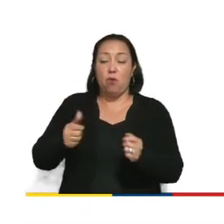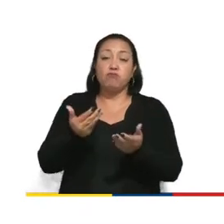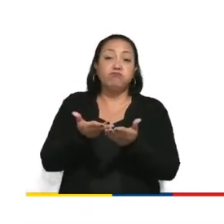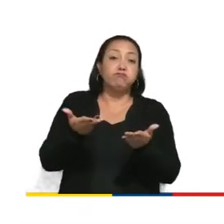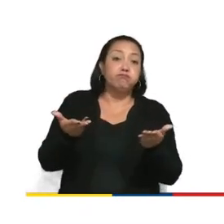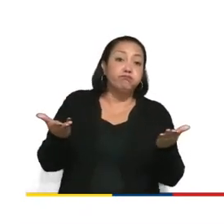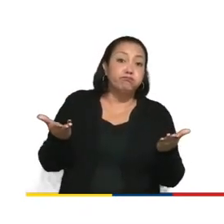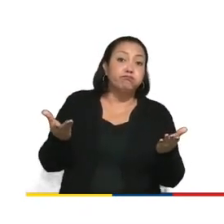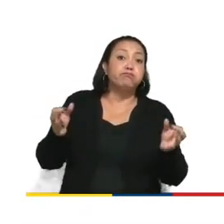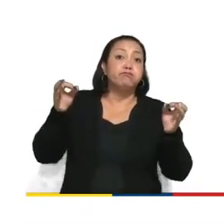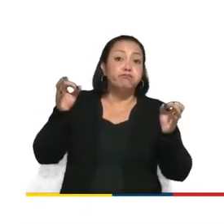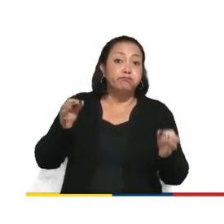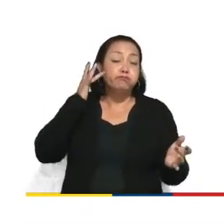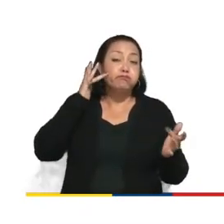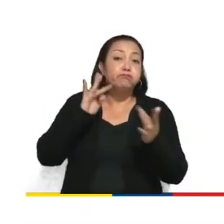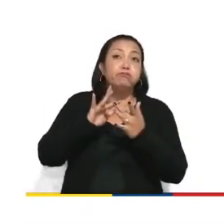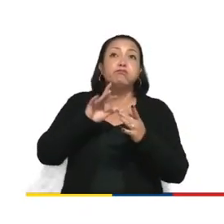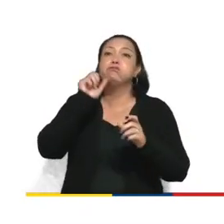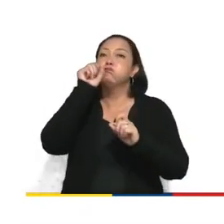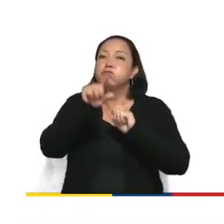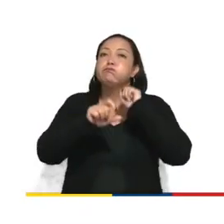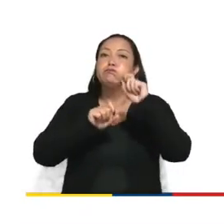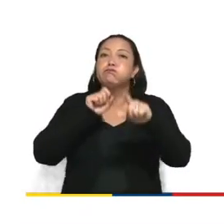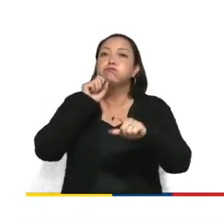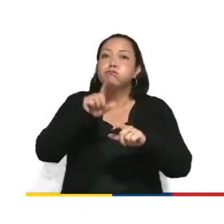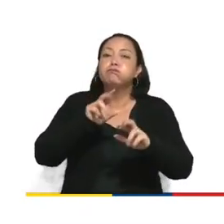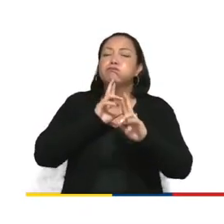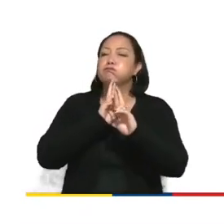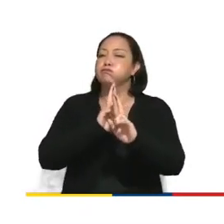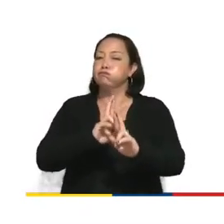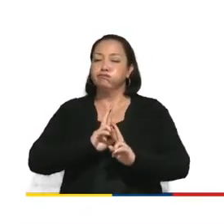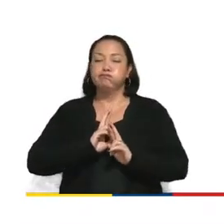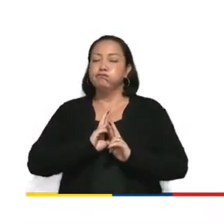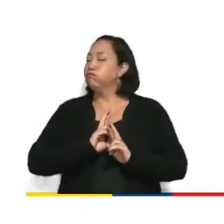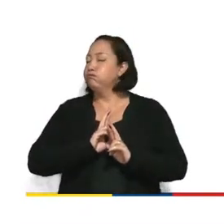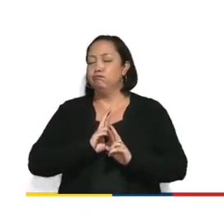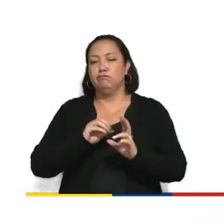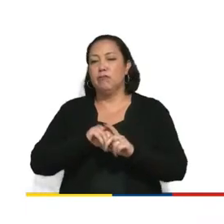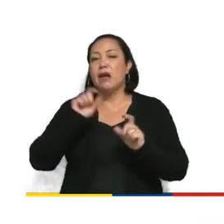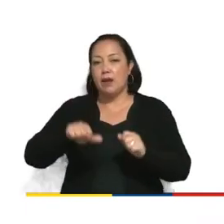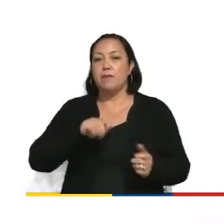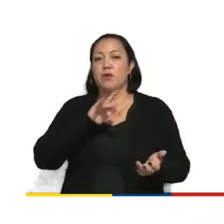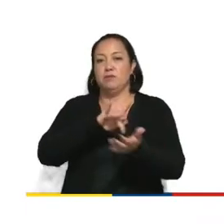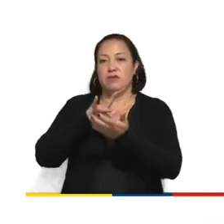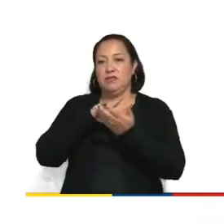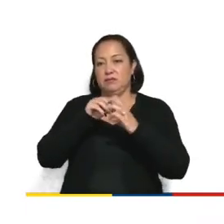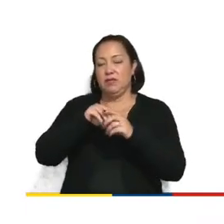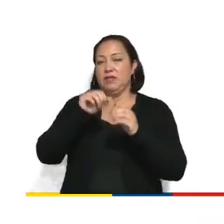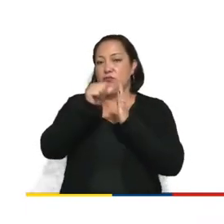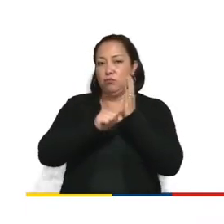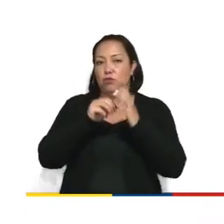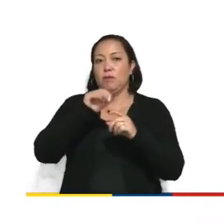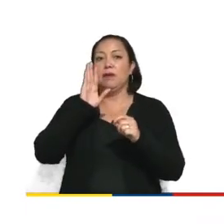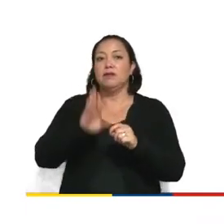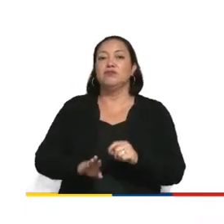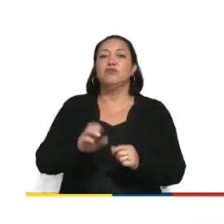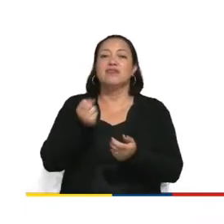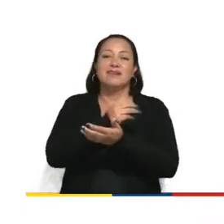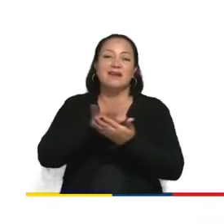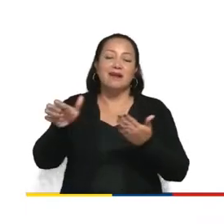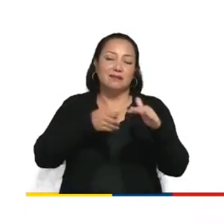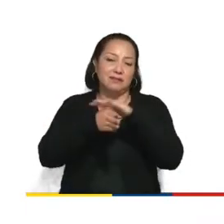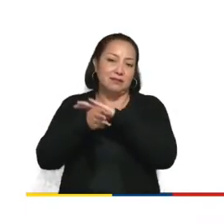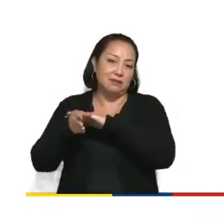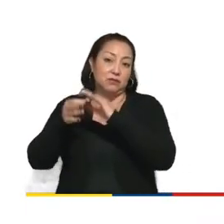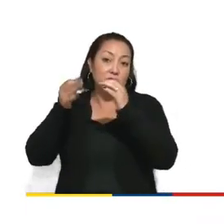responden cuando nosotros les hacíamos las solicitudes para poder participar en sus programas de Zero Rating. Este no